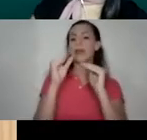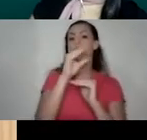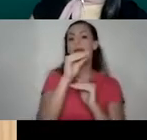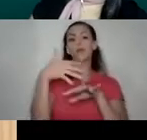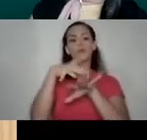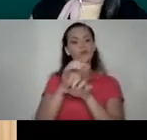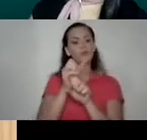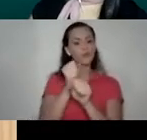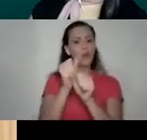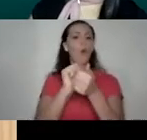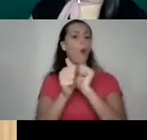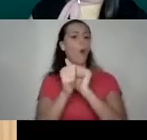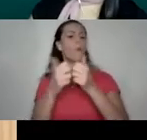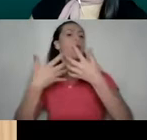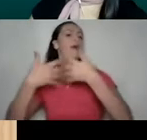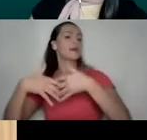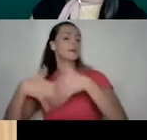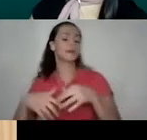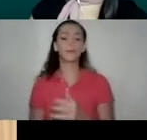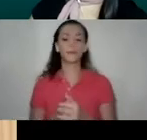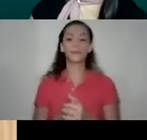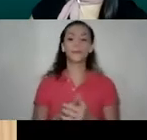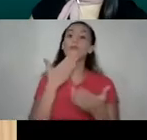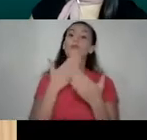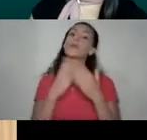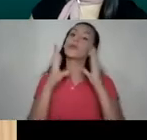empresarial. Buenas noches Nati, bienvenida.